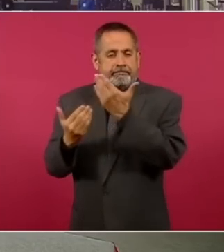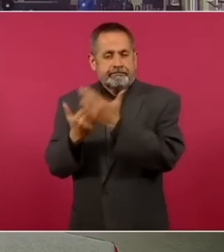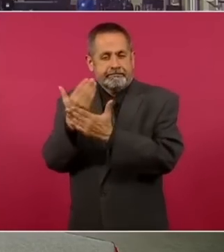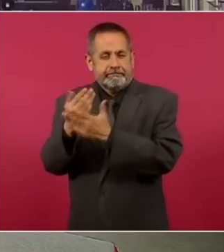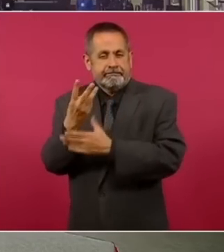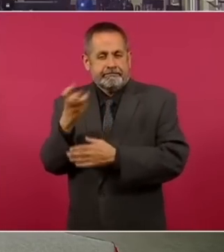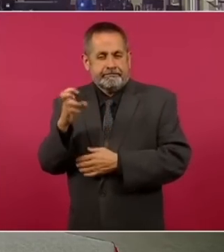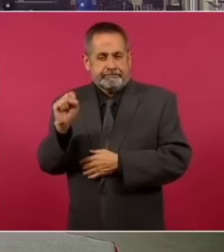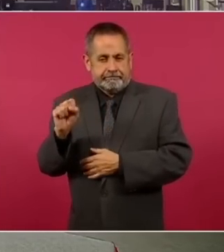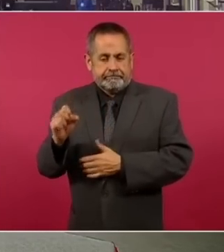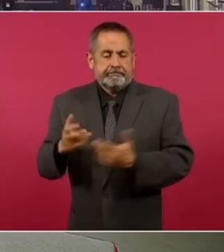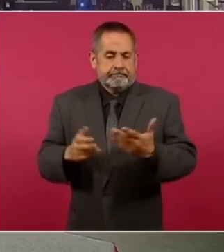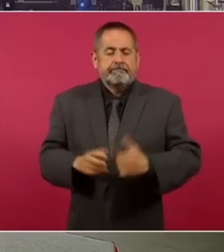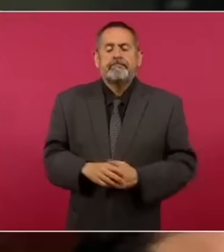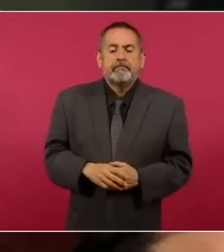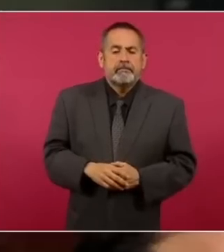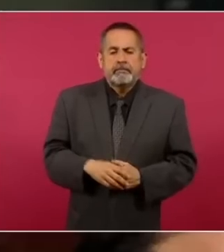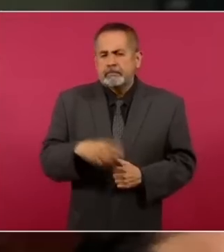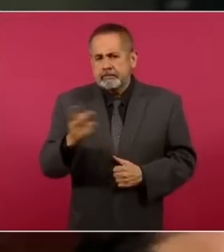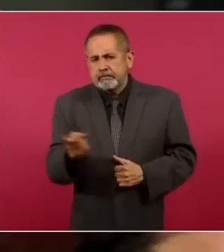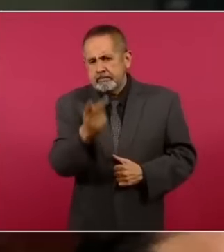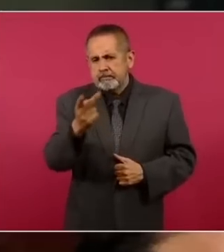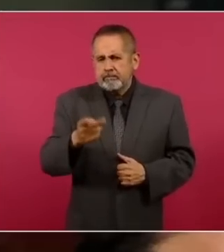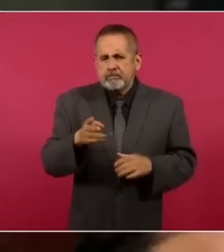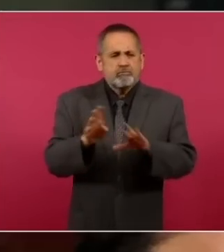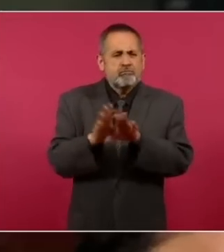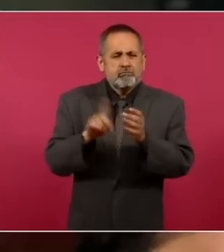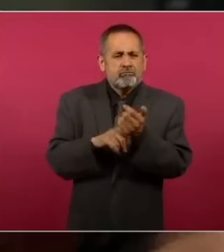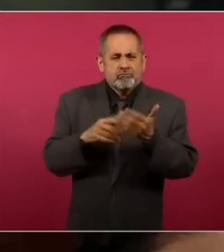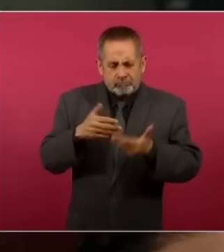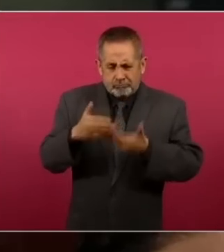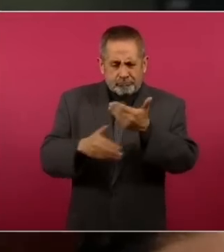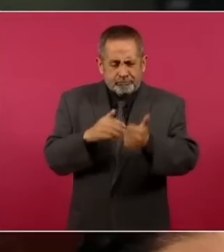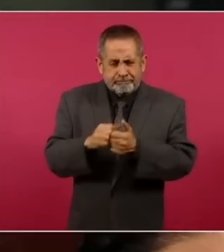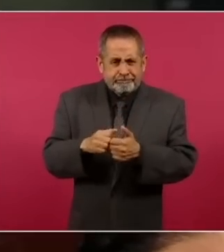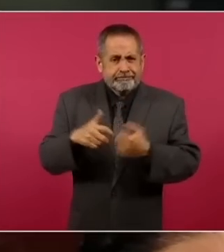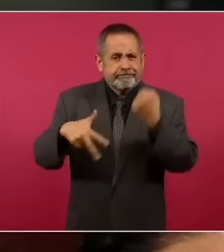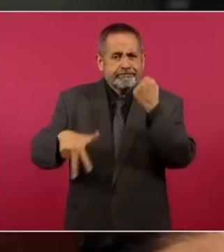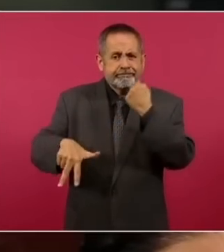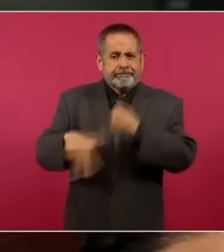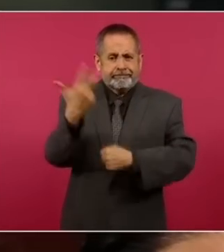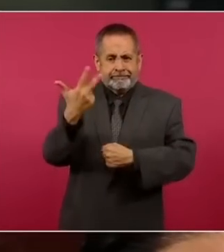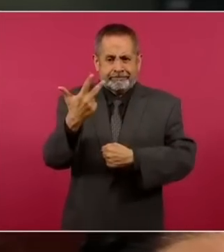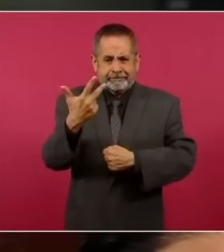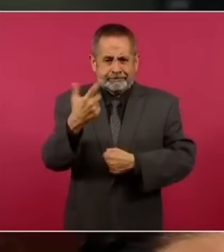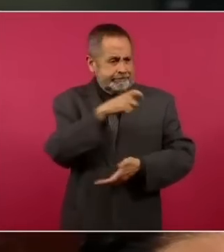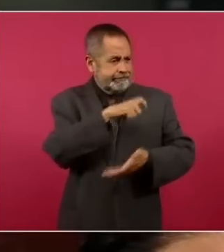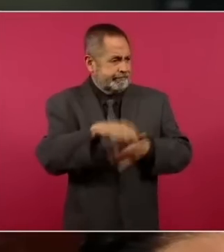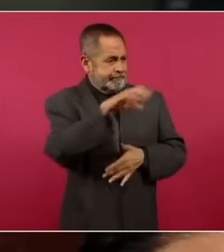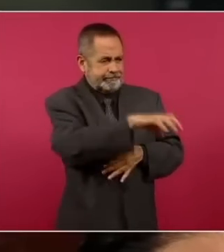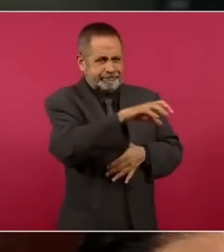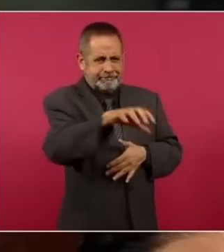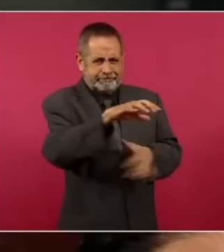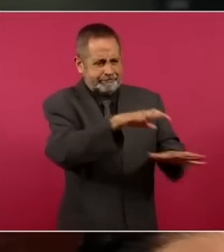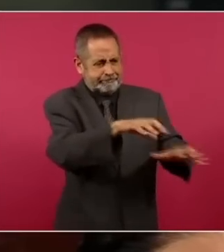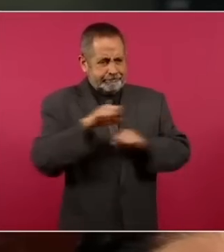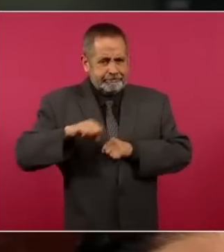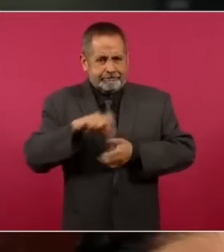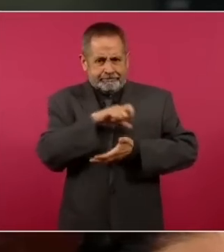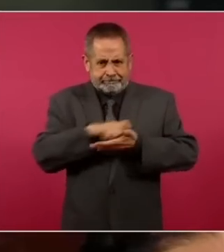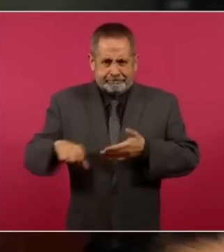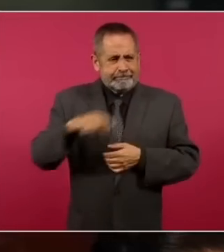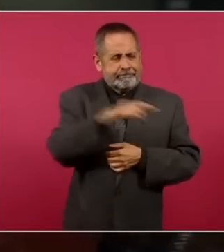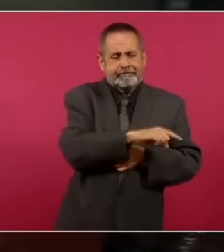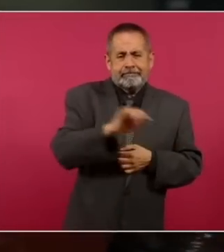Preguntarle, presidente, cómo avanza la adquisición de las 13 plantas de Iberdrola, en qué paso se encuentra